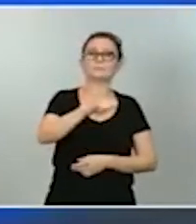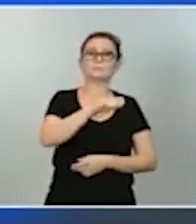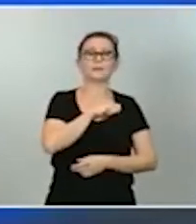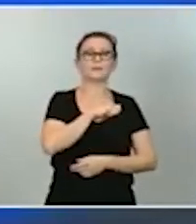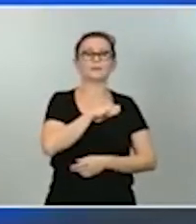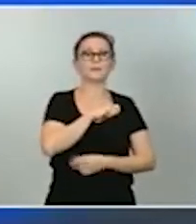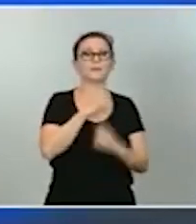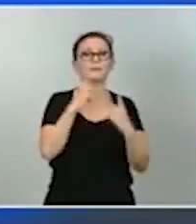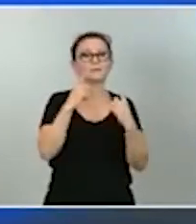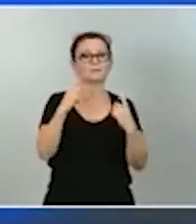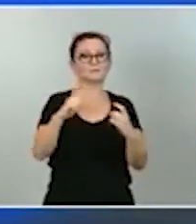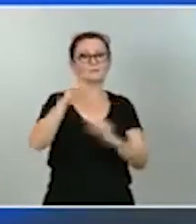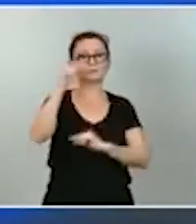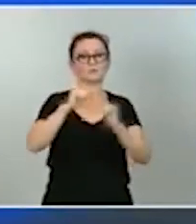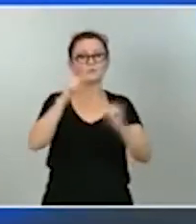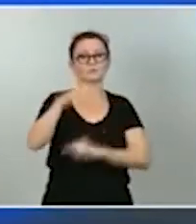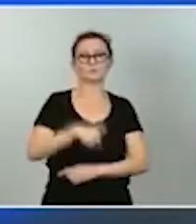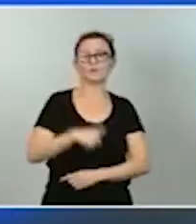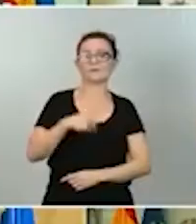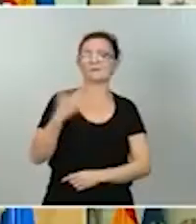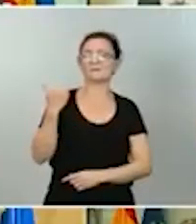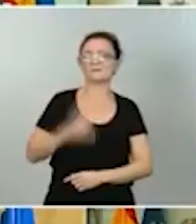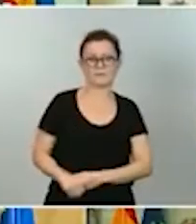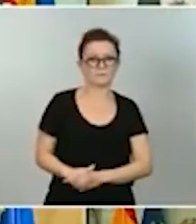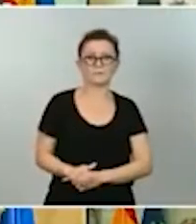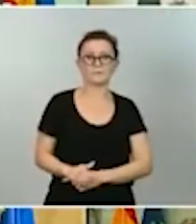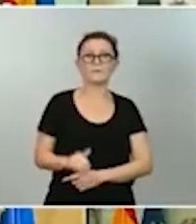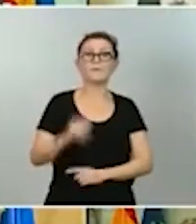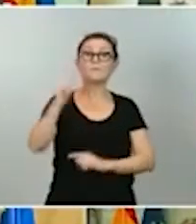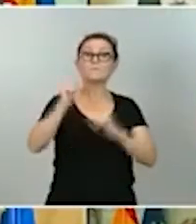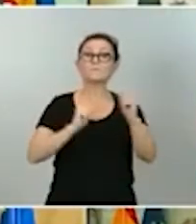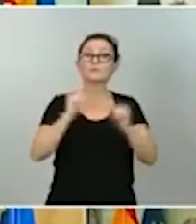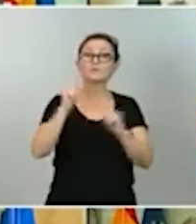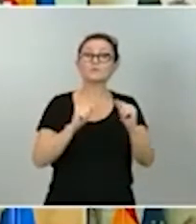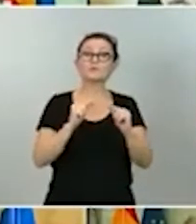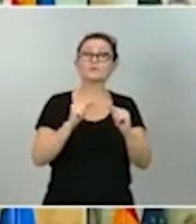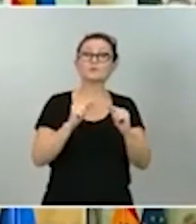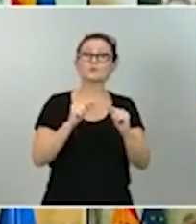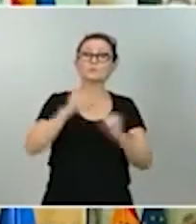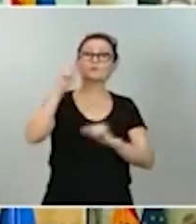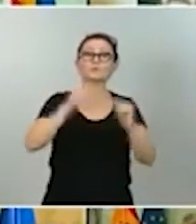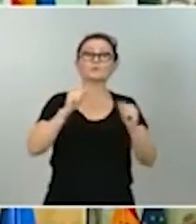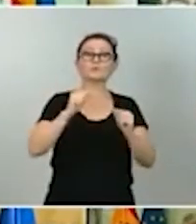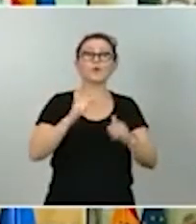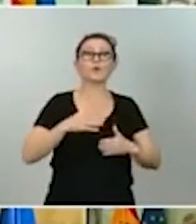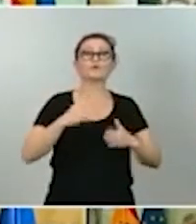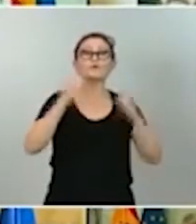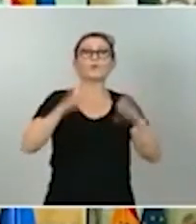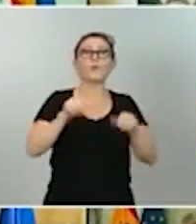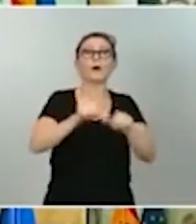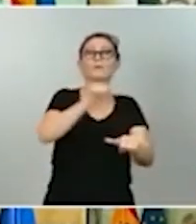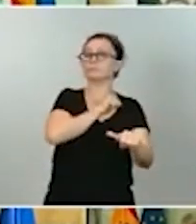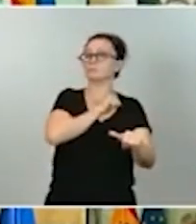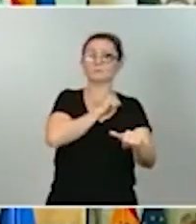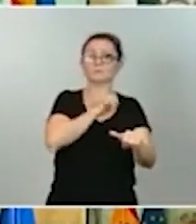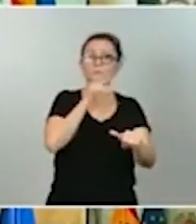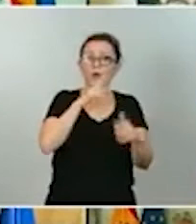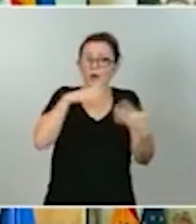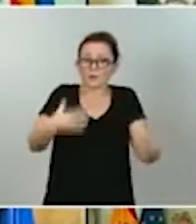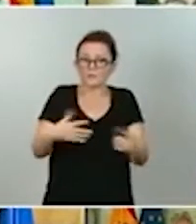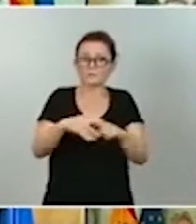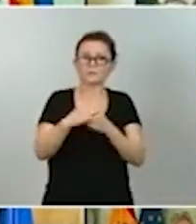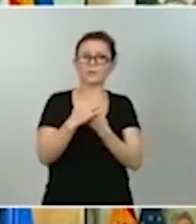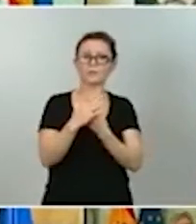presupuestos generales del Estado, y que estos nuevos presupuestos no son unos presupuestos cualquiera, porque no vivimos una situación cualquiera. Son los